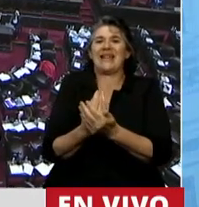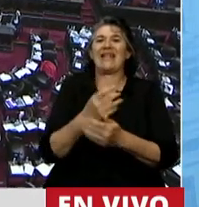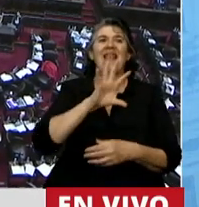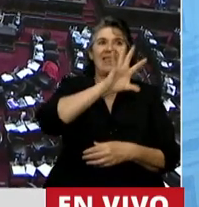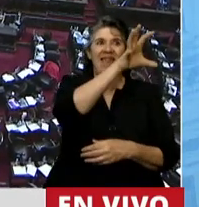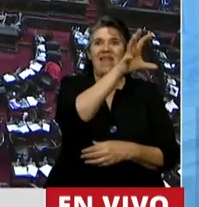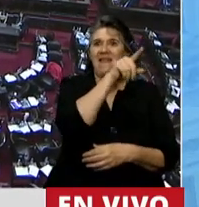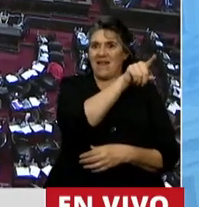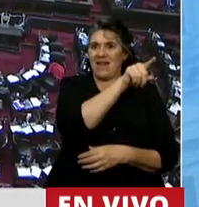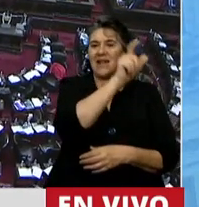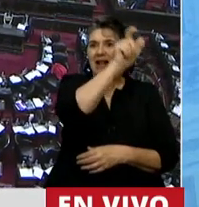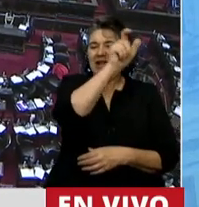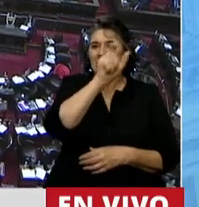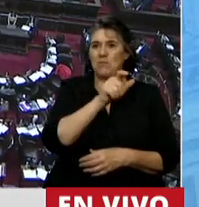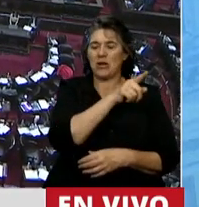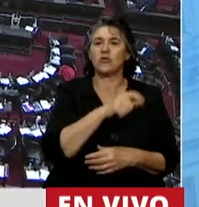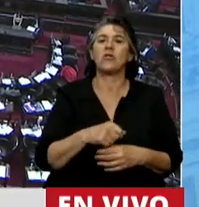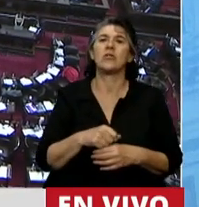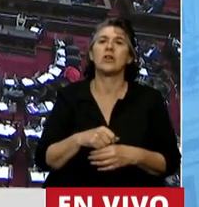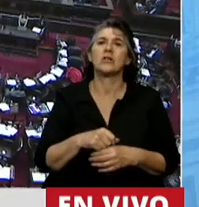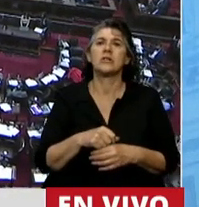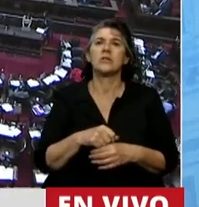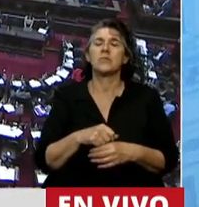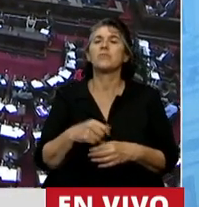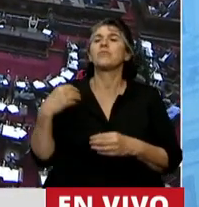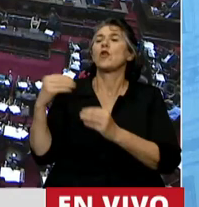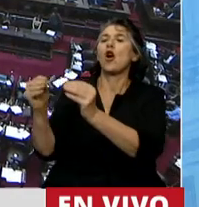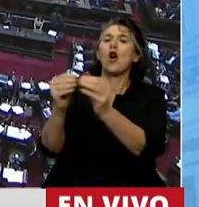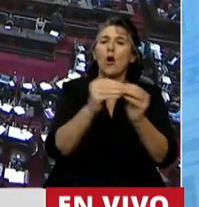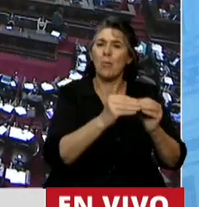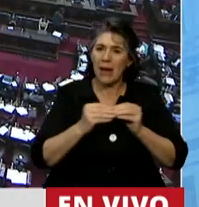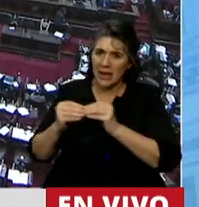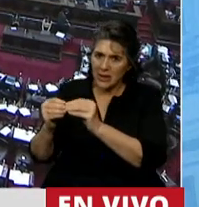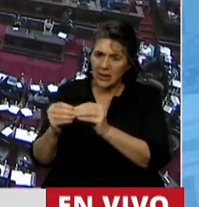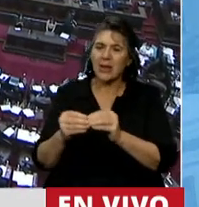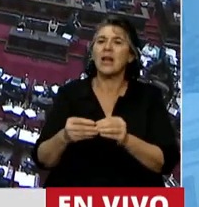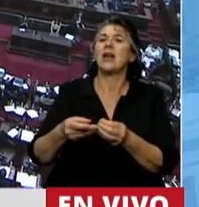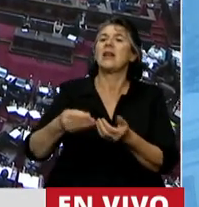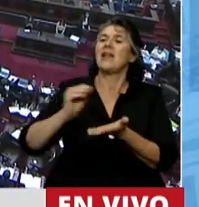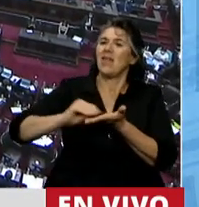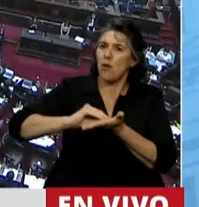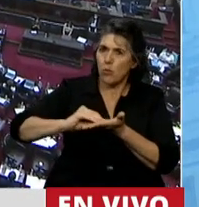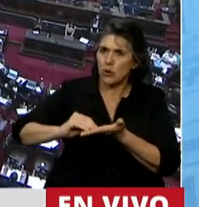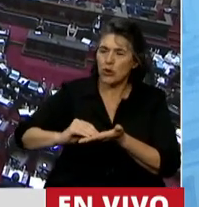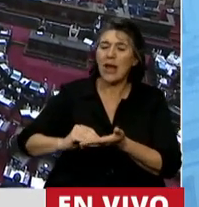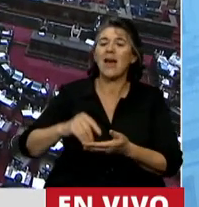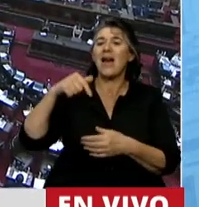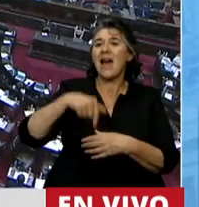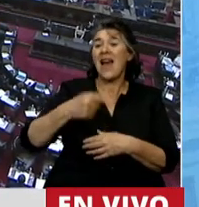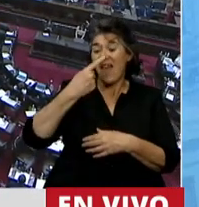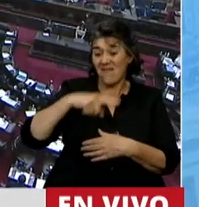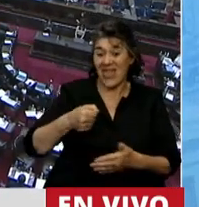Señoras y señores legisladores, pares, colegas míos, quiero llegar a fin de año, como muchas